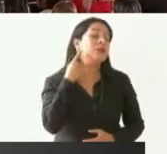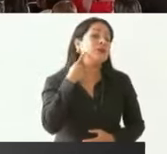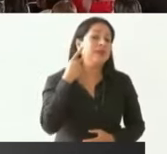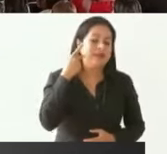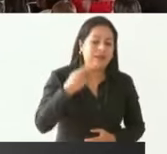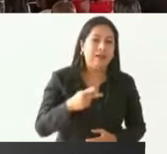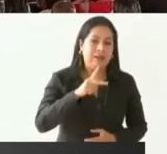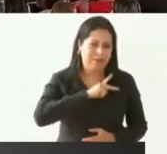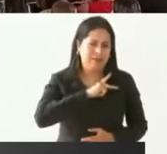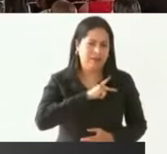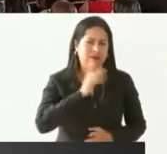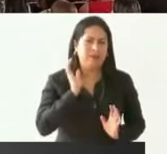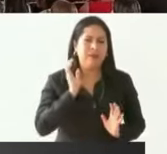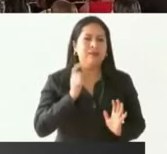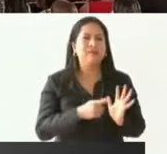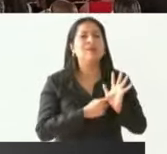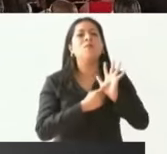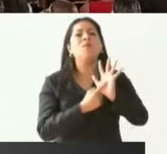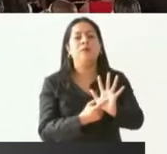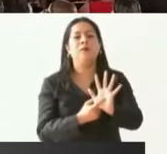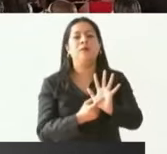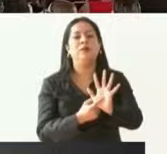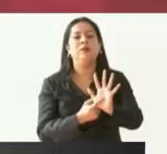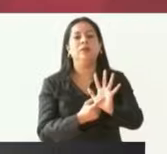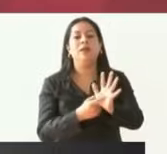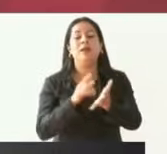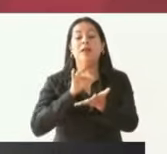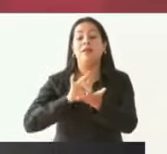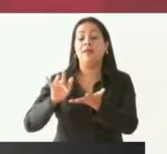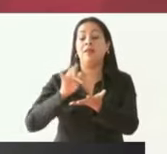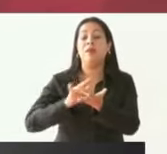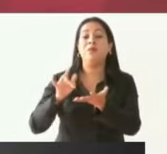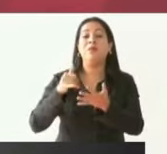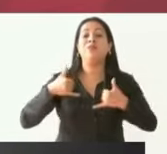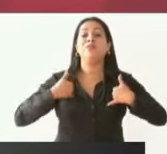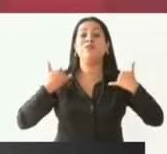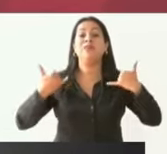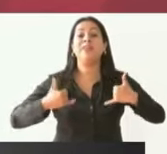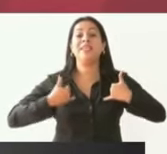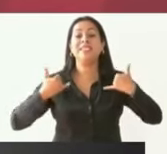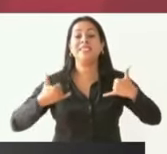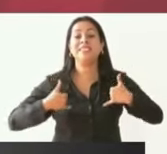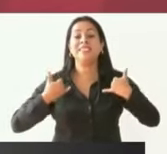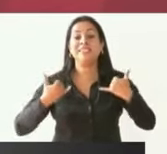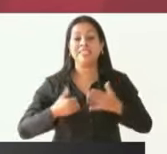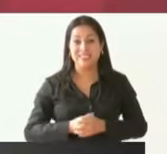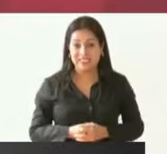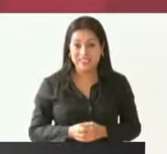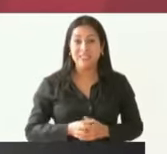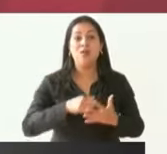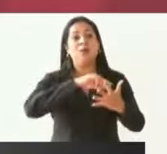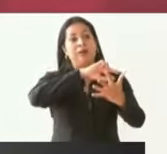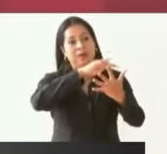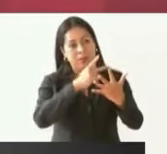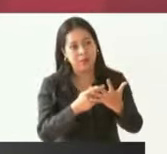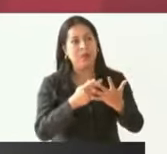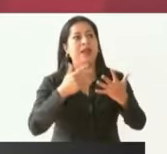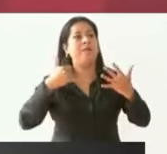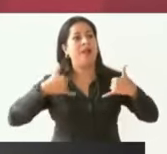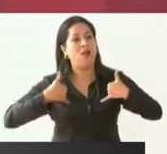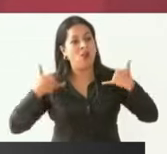se refleja en el apoyo a los jóvenes con el programa Jóvenes